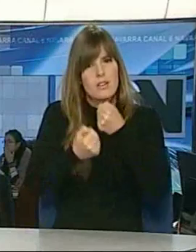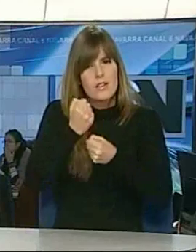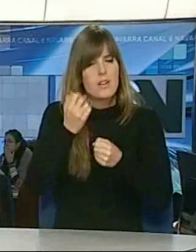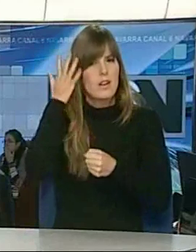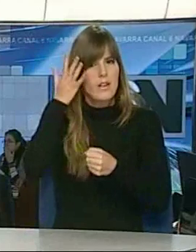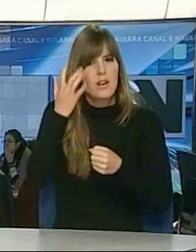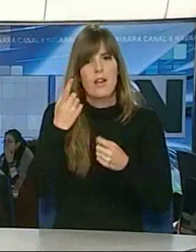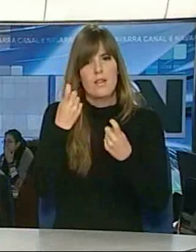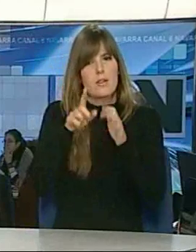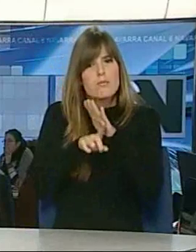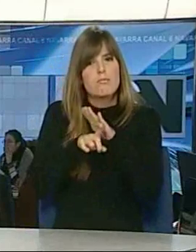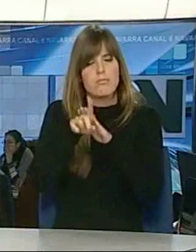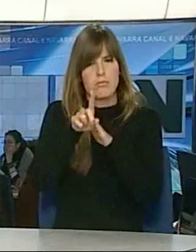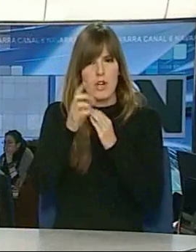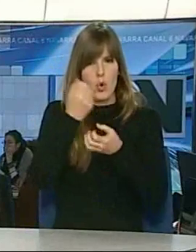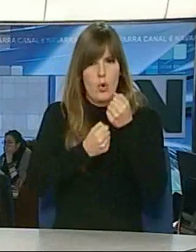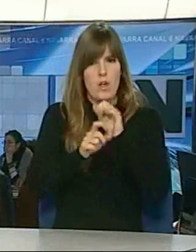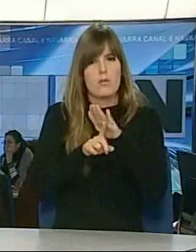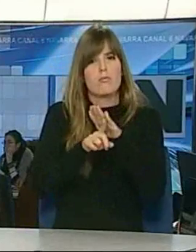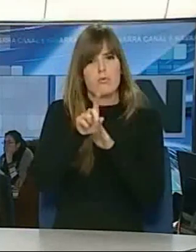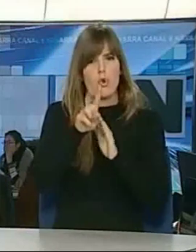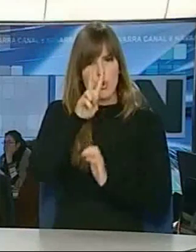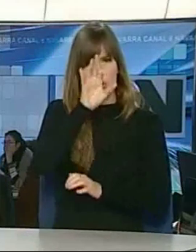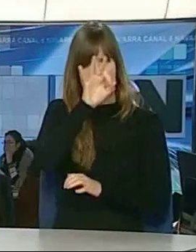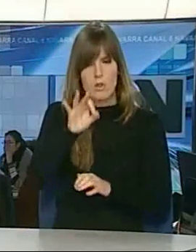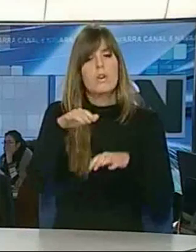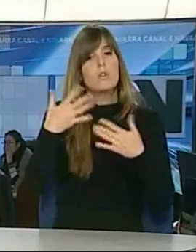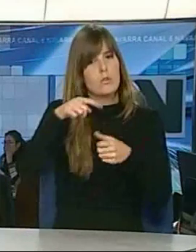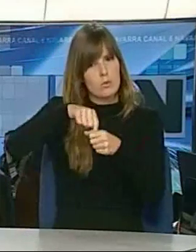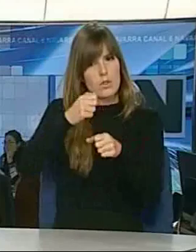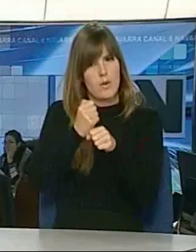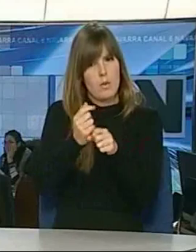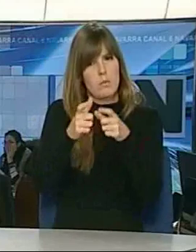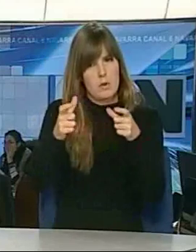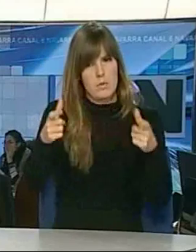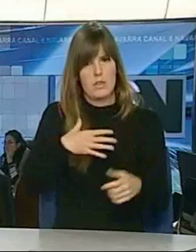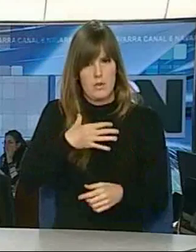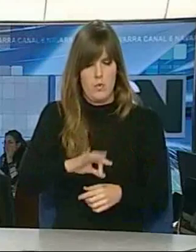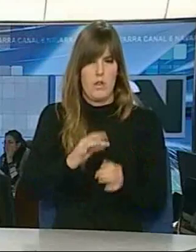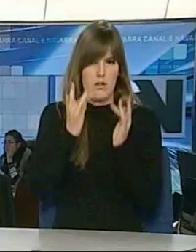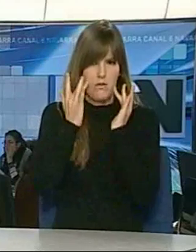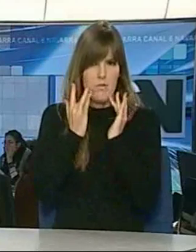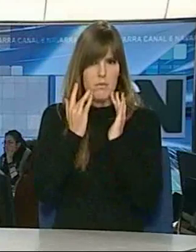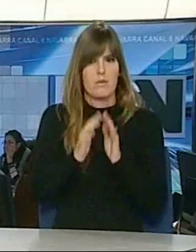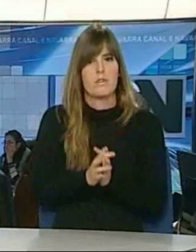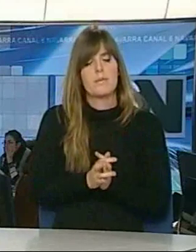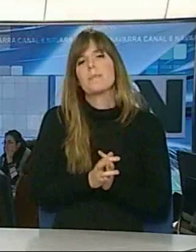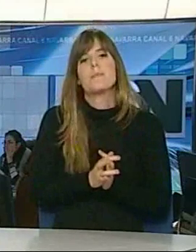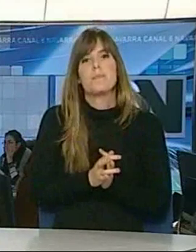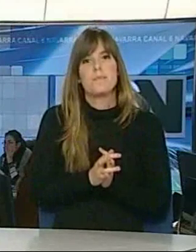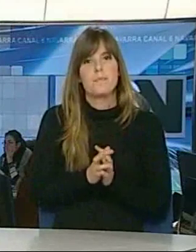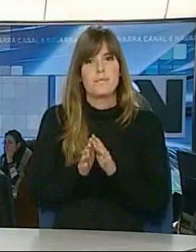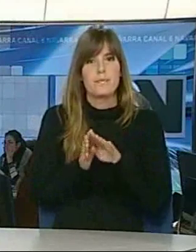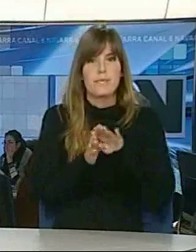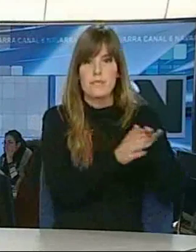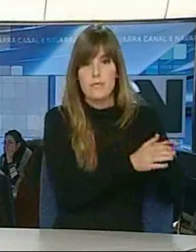hasta que no alcancemos tasas en torno al 2%, no es previsible que se pueda crear empleo neto en Navarra. Para que se